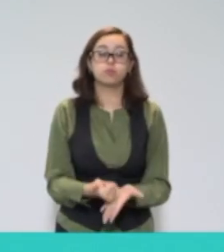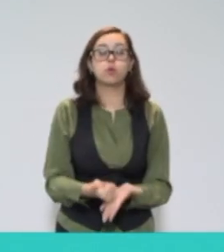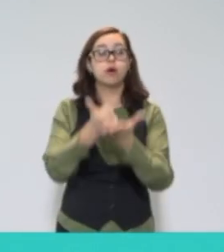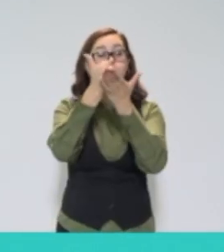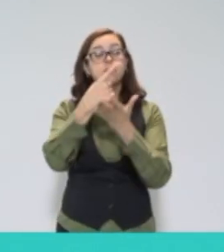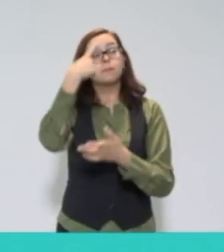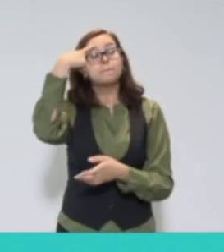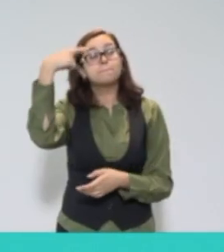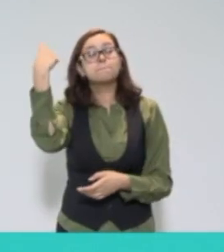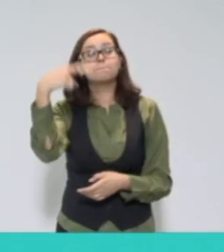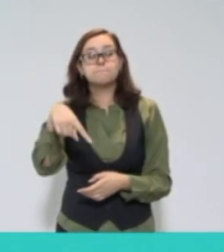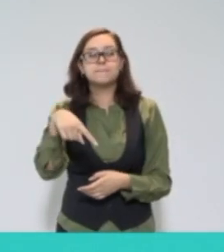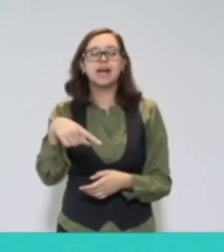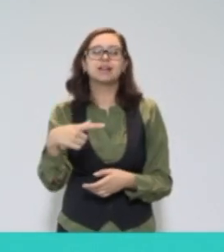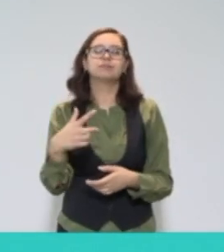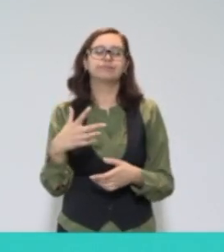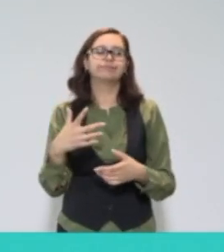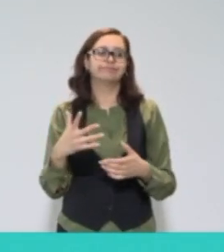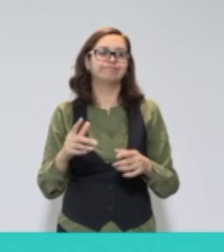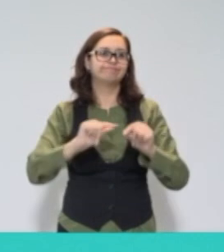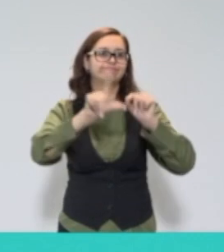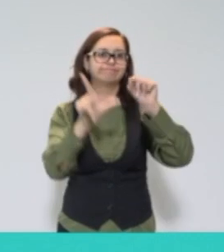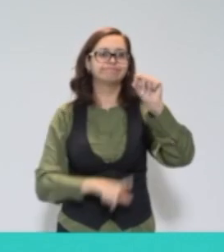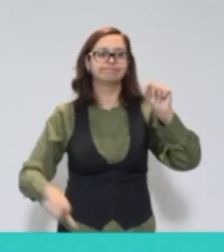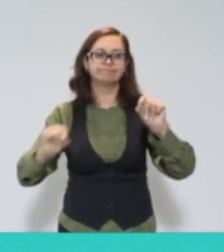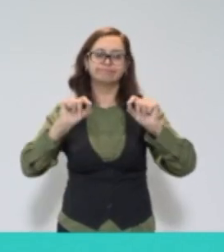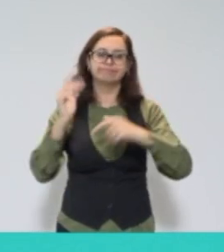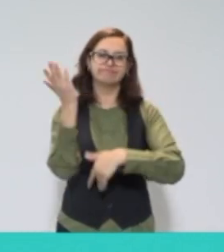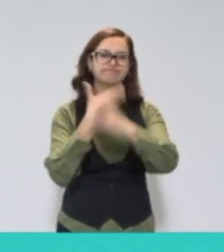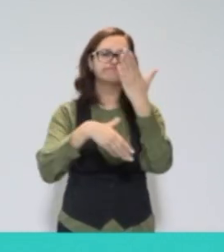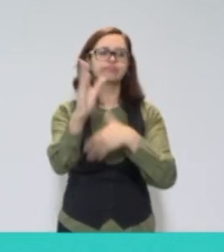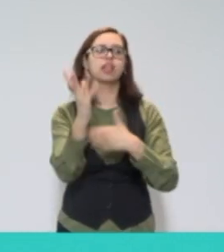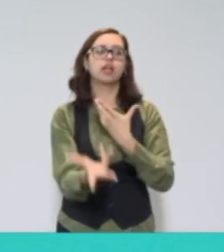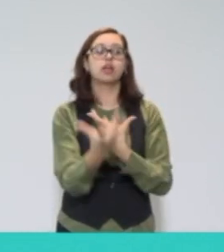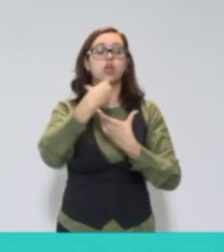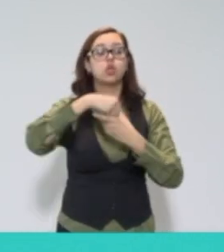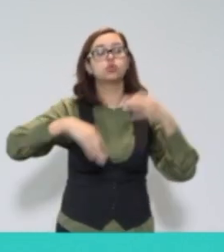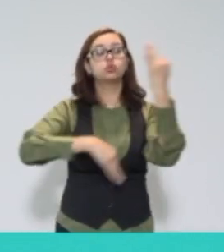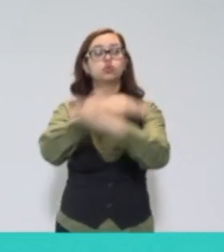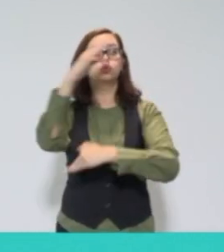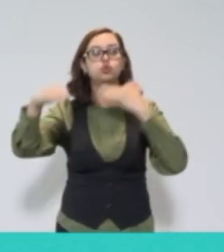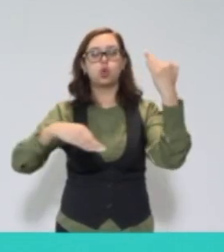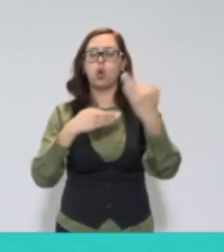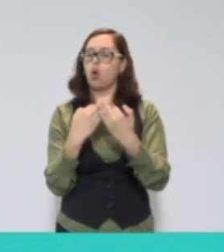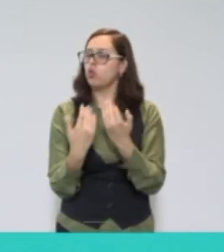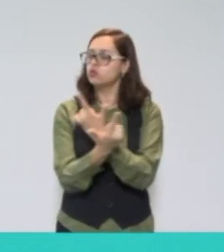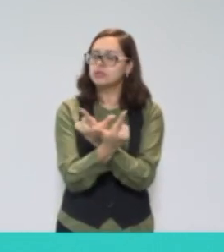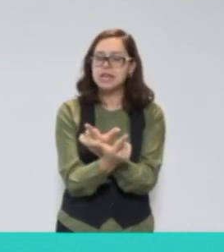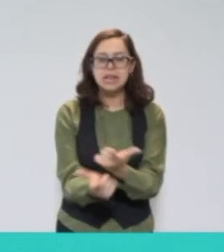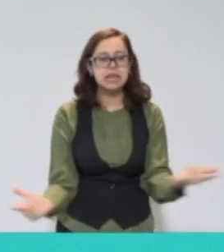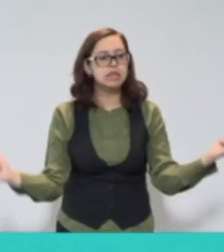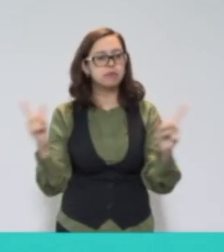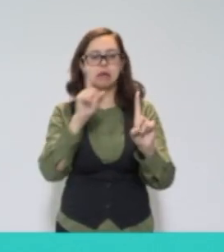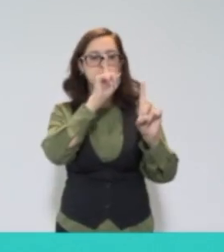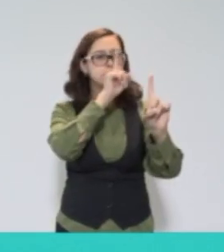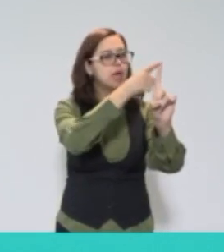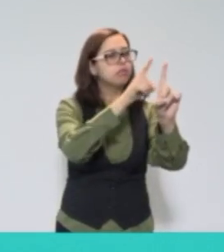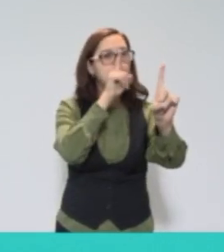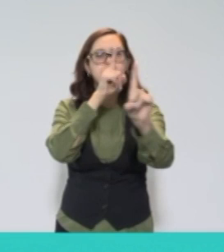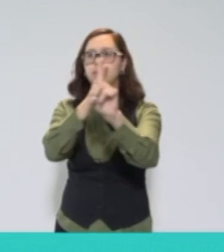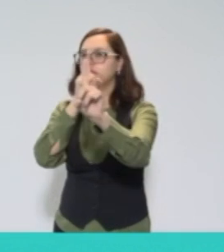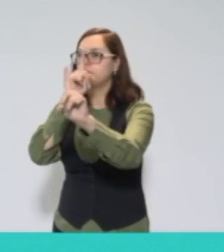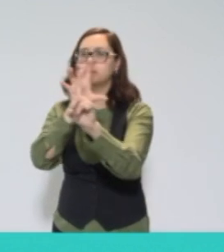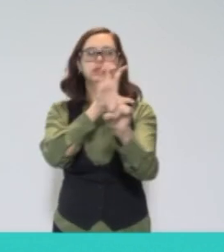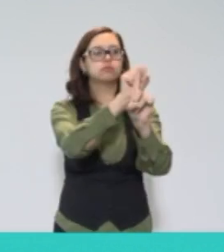e inclusivo que todos queremos, un México donde tengamos la misma libertad de perseguir todas nuestras metas y donde la